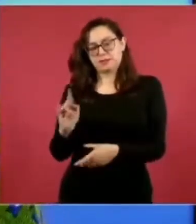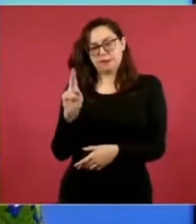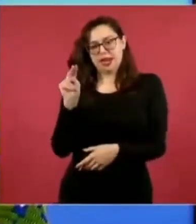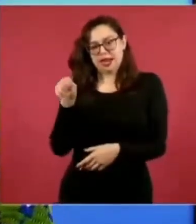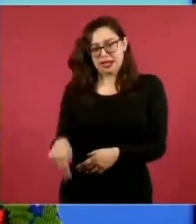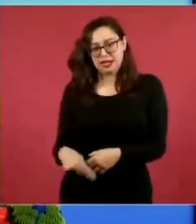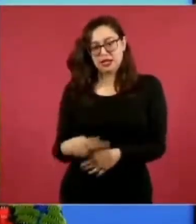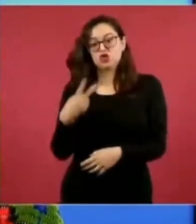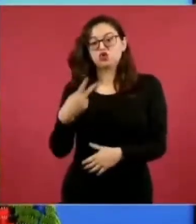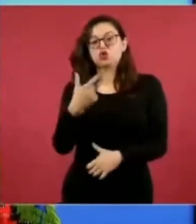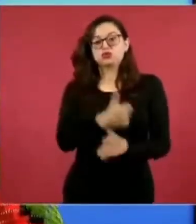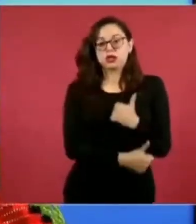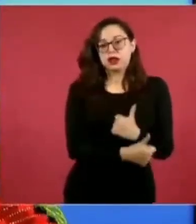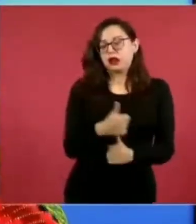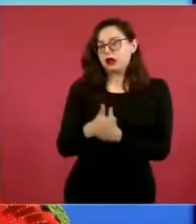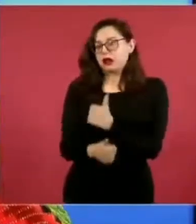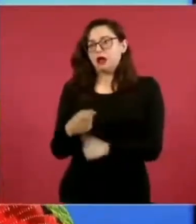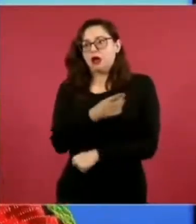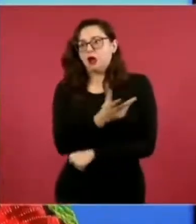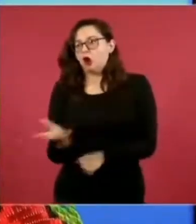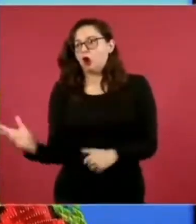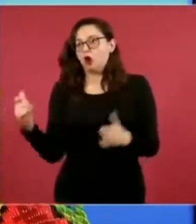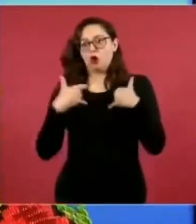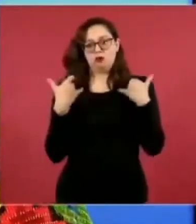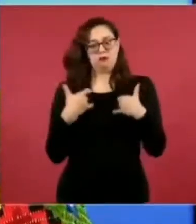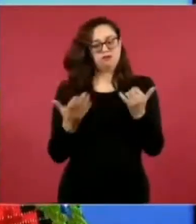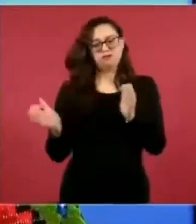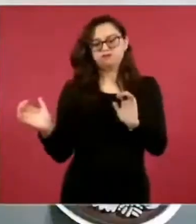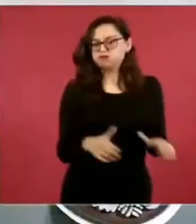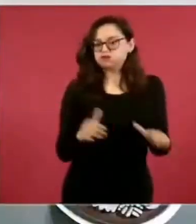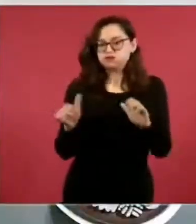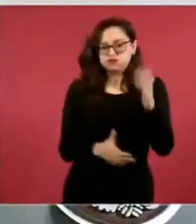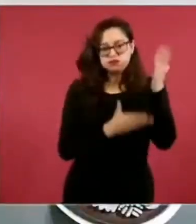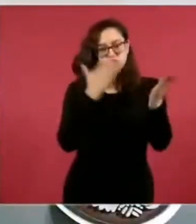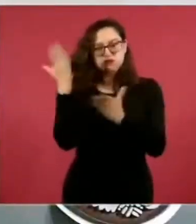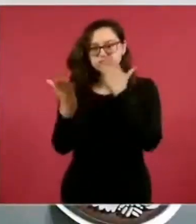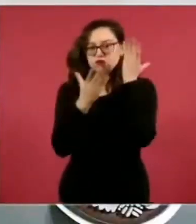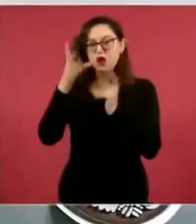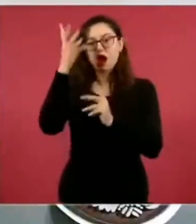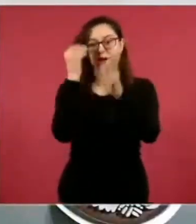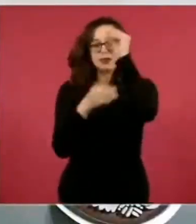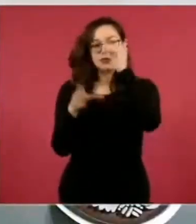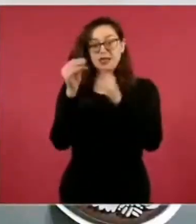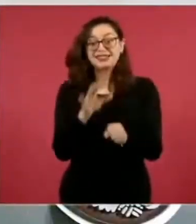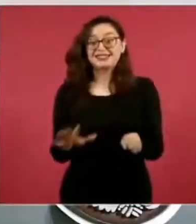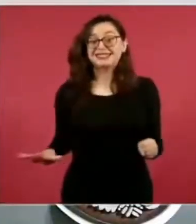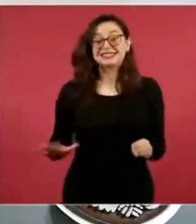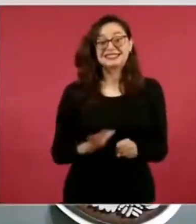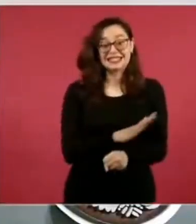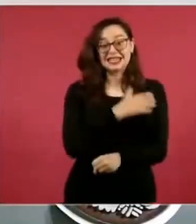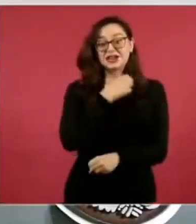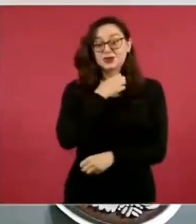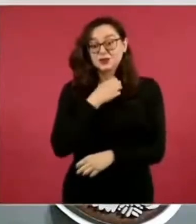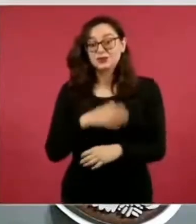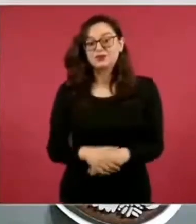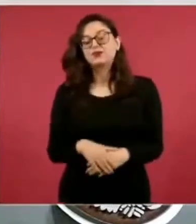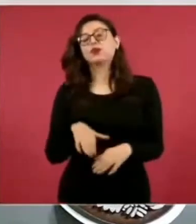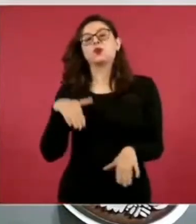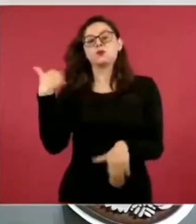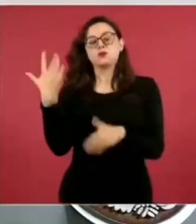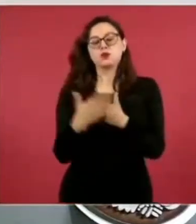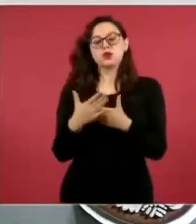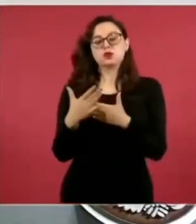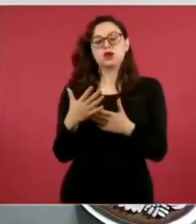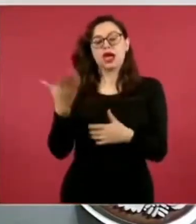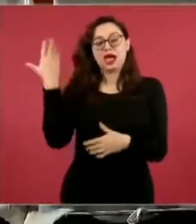con una gran aceptación y con un lleno total en las aulas. Además, a partir de marzo del 2023, la Cámara